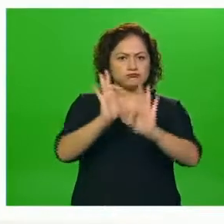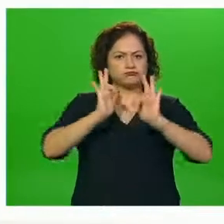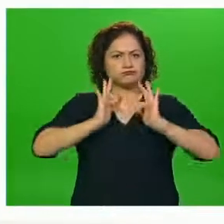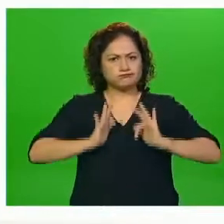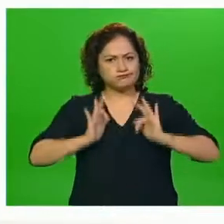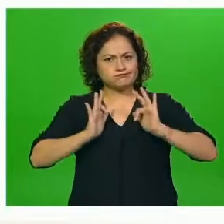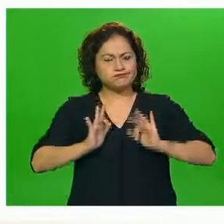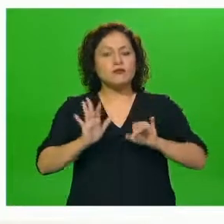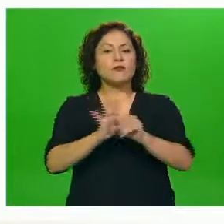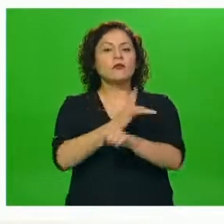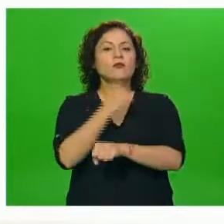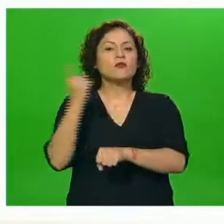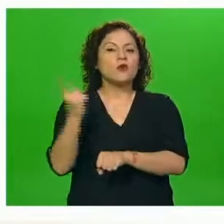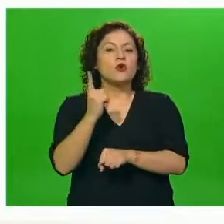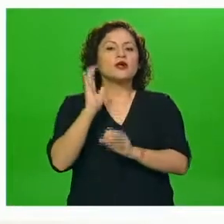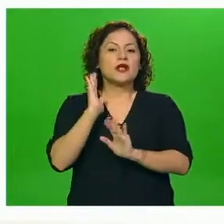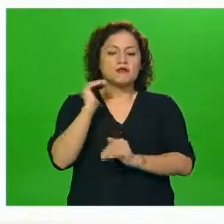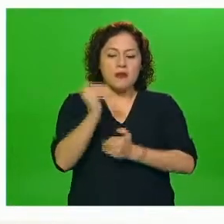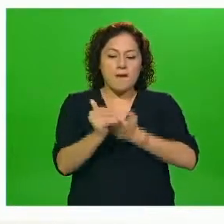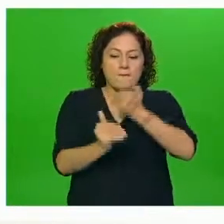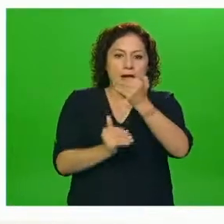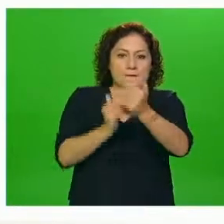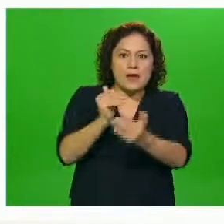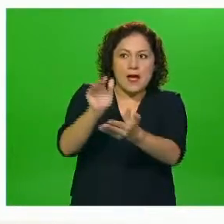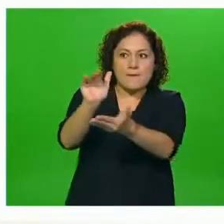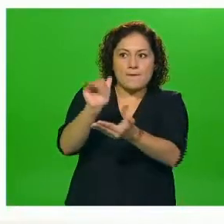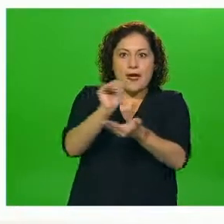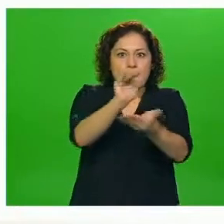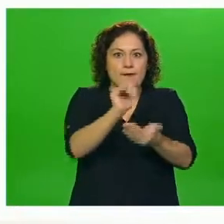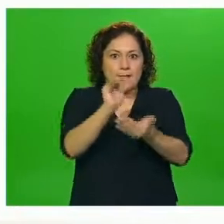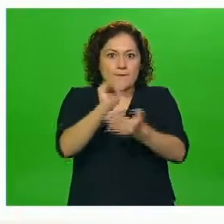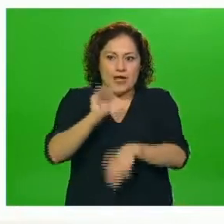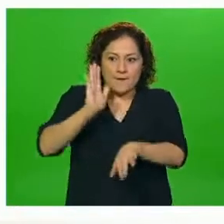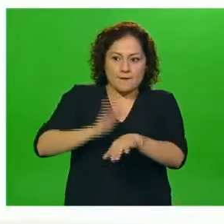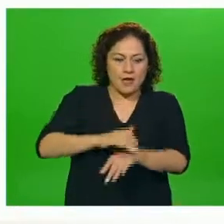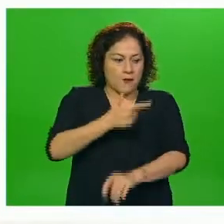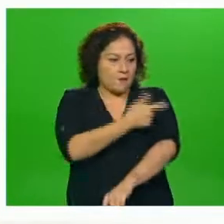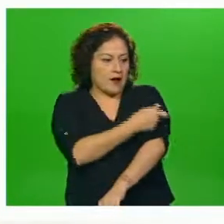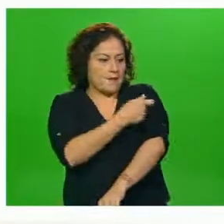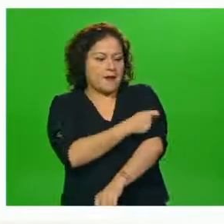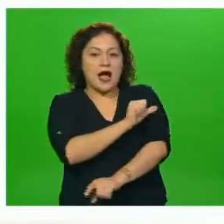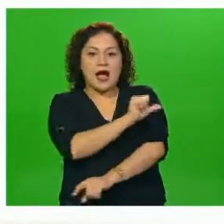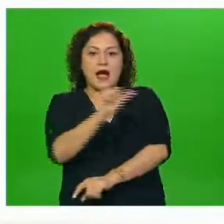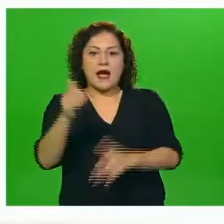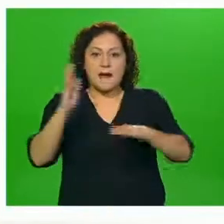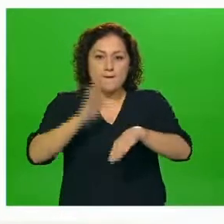la vacunación tiene esta velocidad y cada día vacuna más y más personas. Pues pronto entonces se activarán